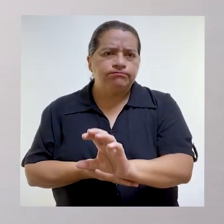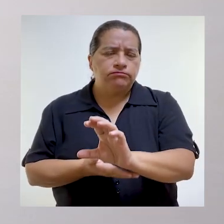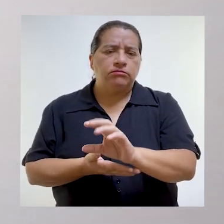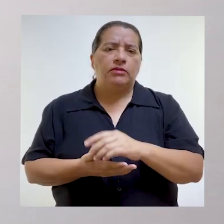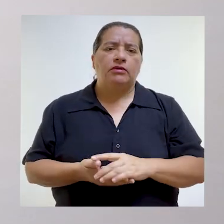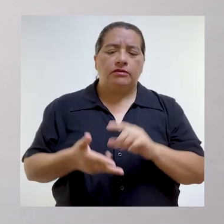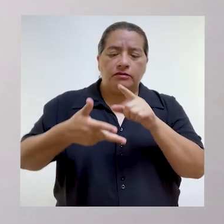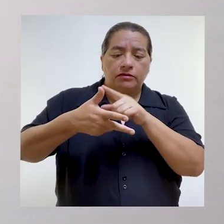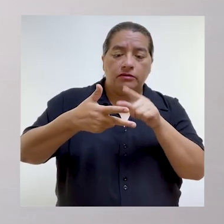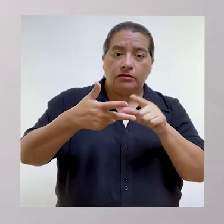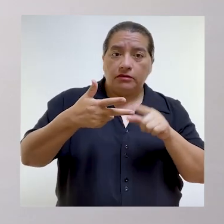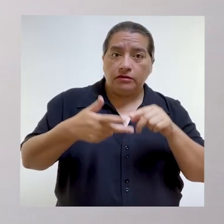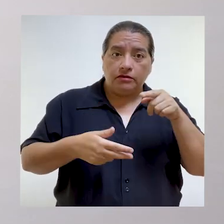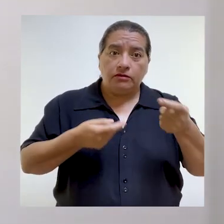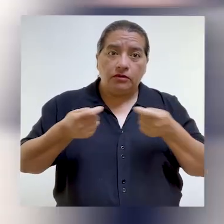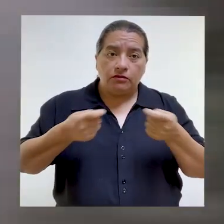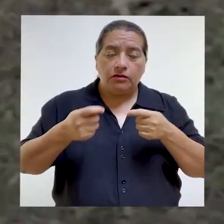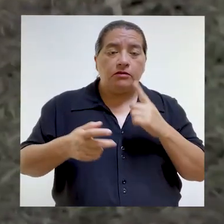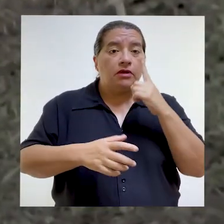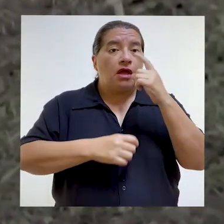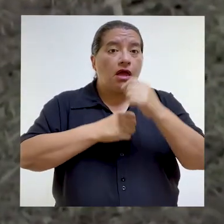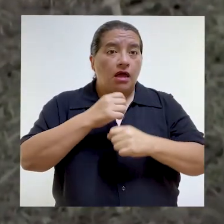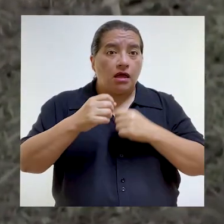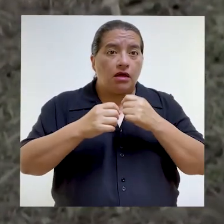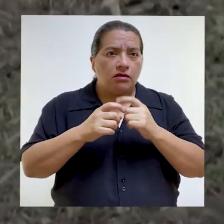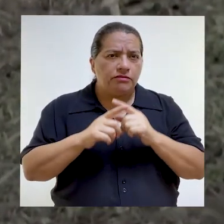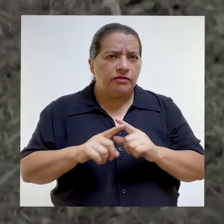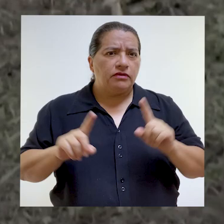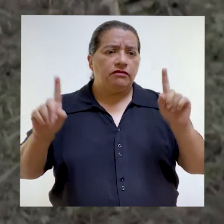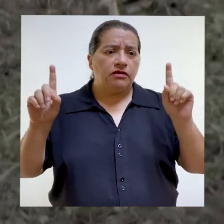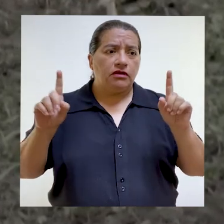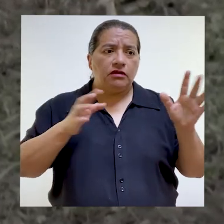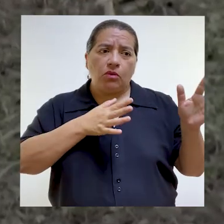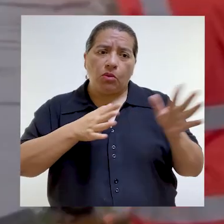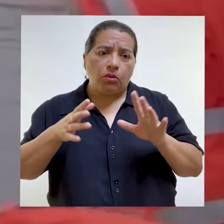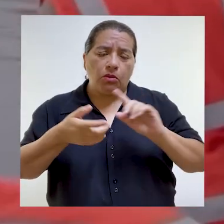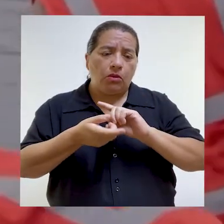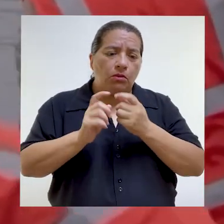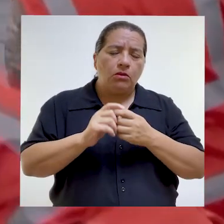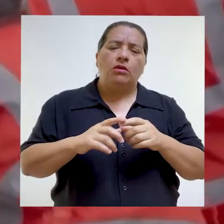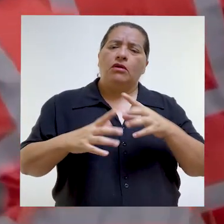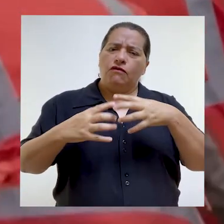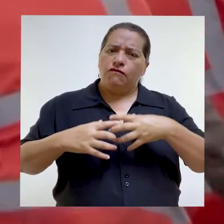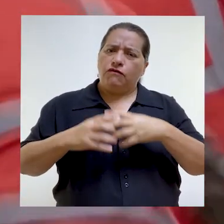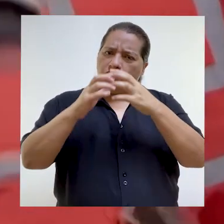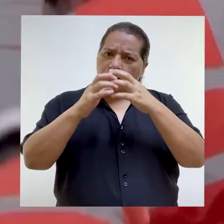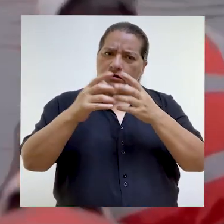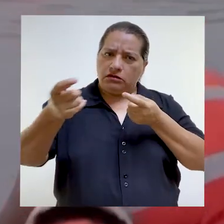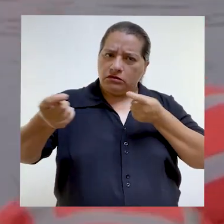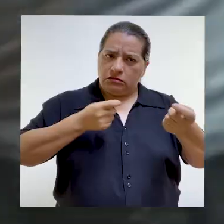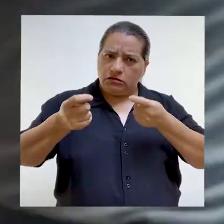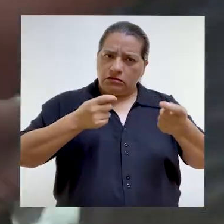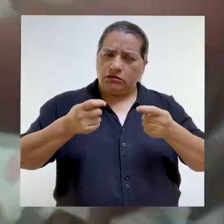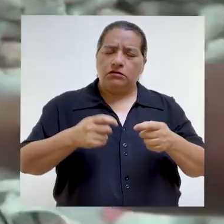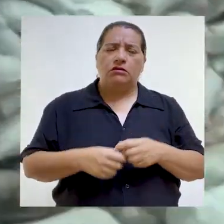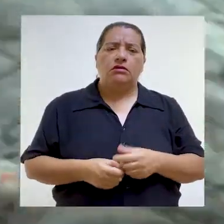proporción fija de los presupuestos institucionales de los tres niveles de gobierno para que cada año, independientemente si hay niño o no, se vaya fortaleciendo el sistema de gestión